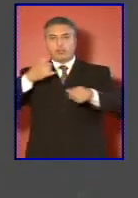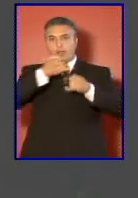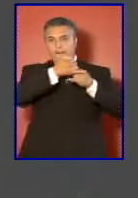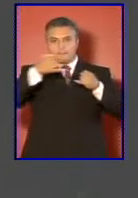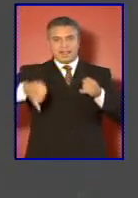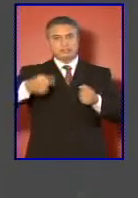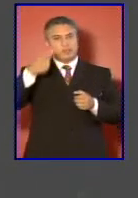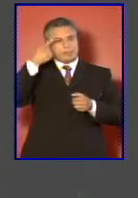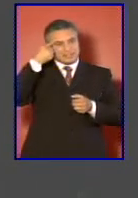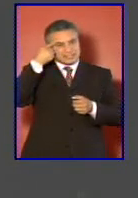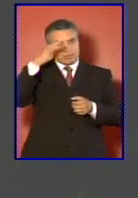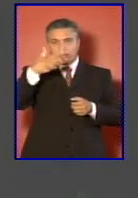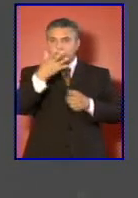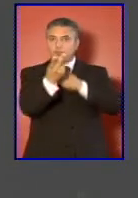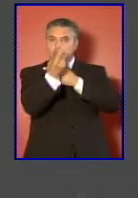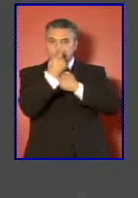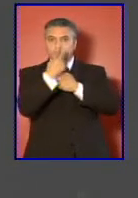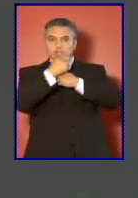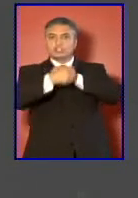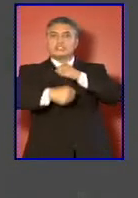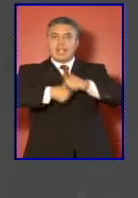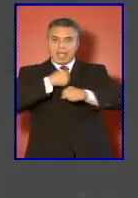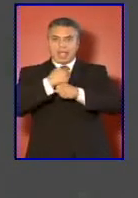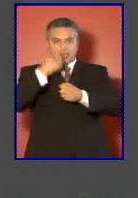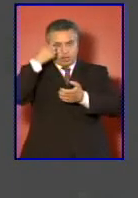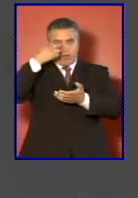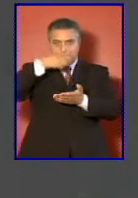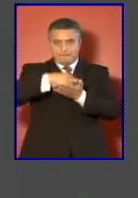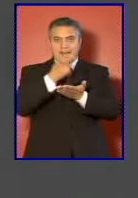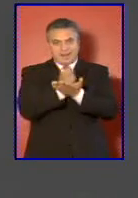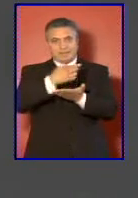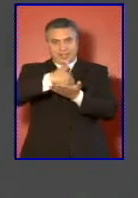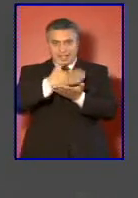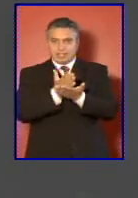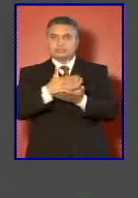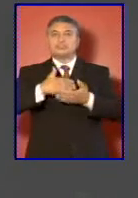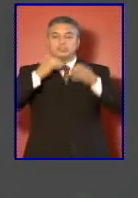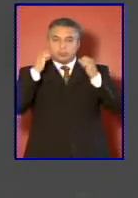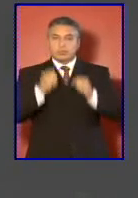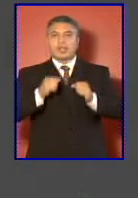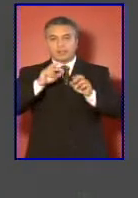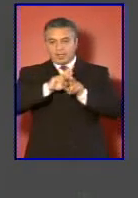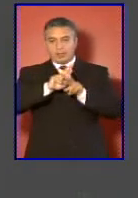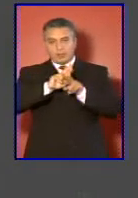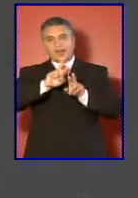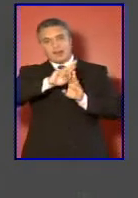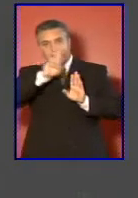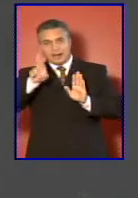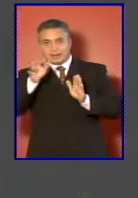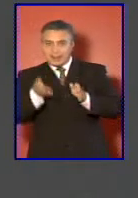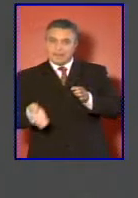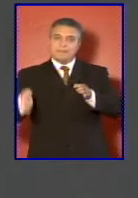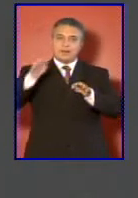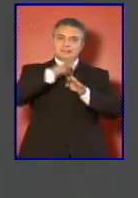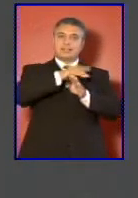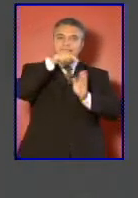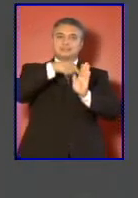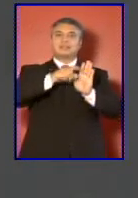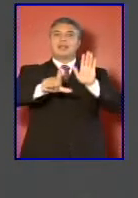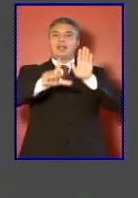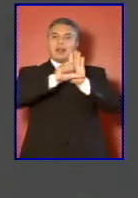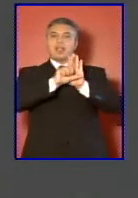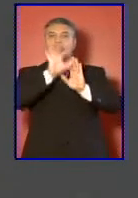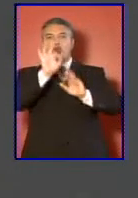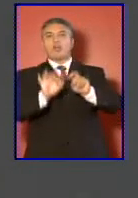en 12 años de planificación y que permita reemplazar a esta ley o a estas dos